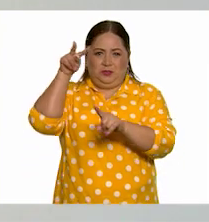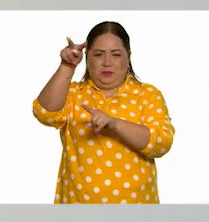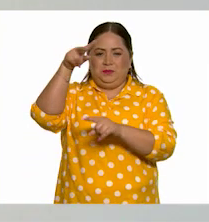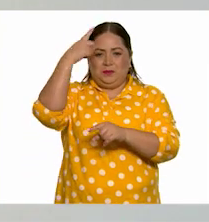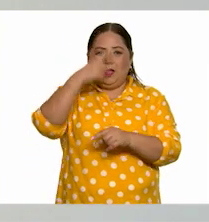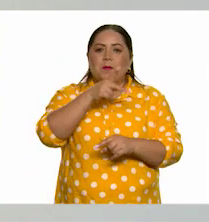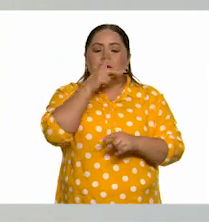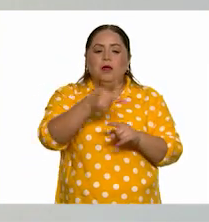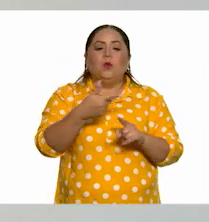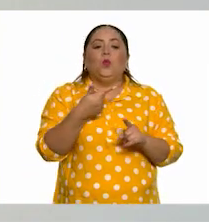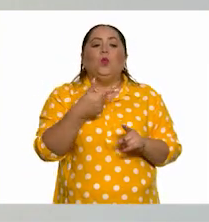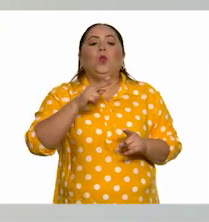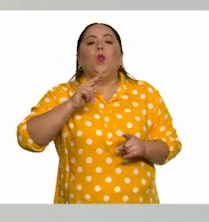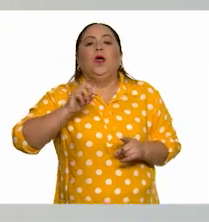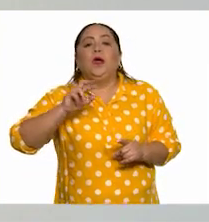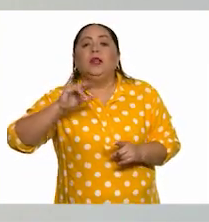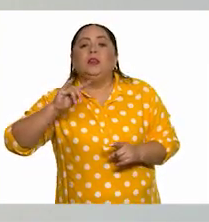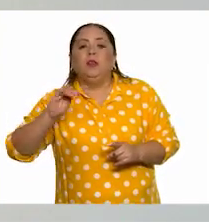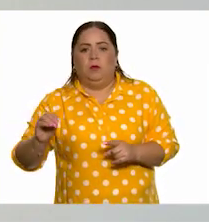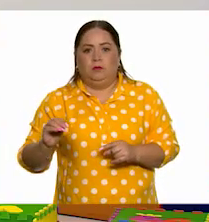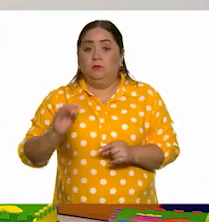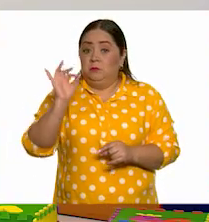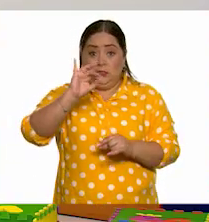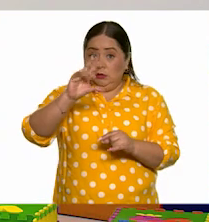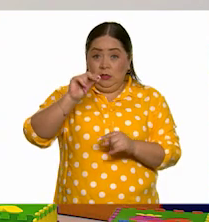y entonces es güerito.